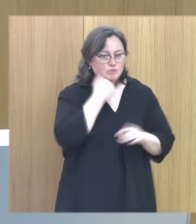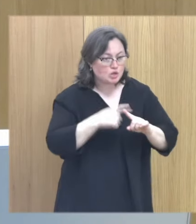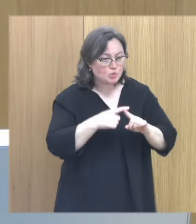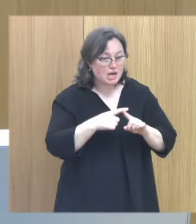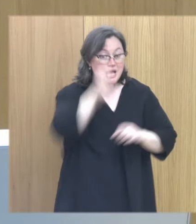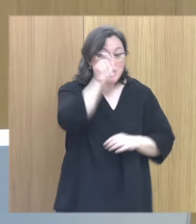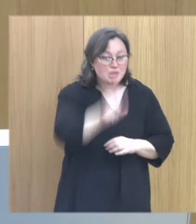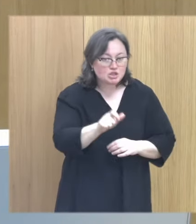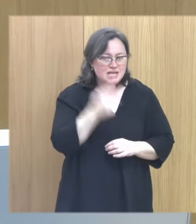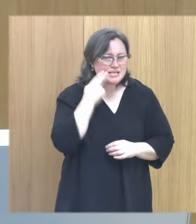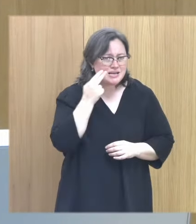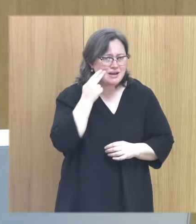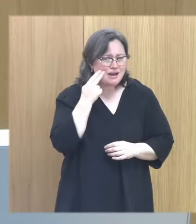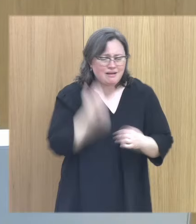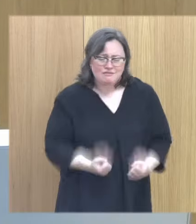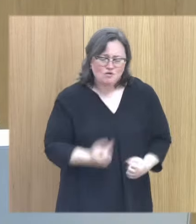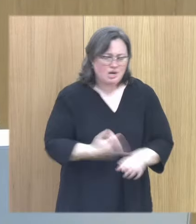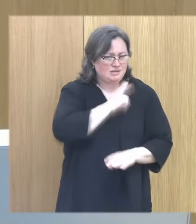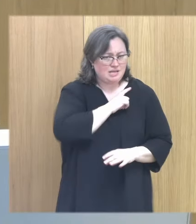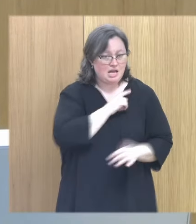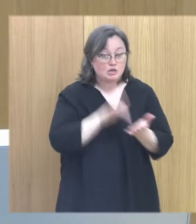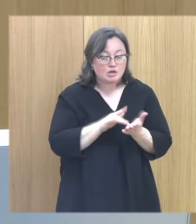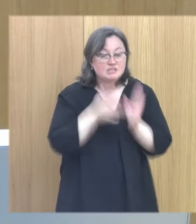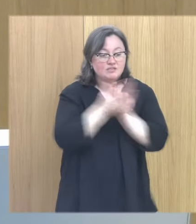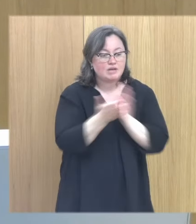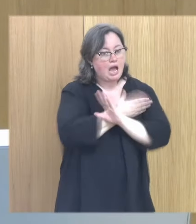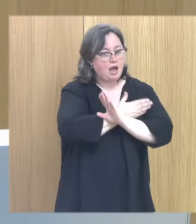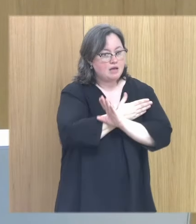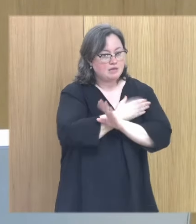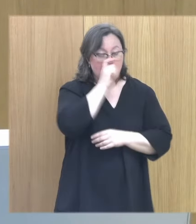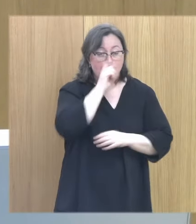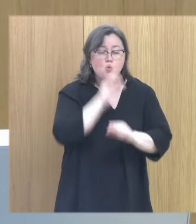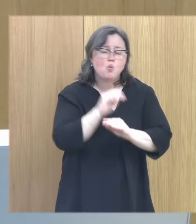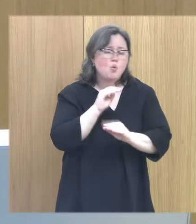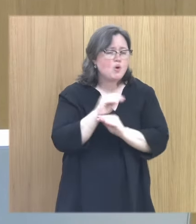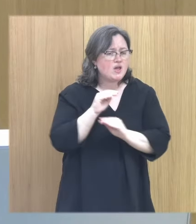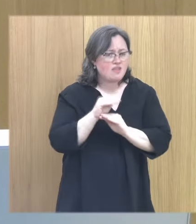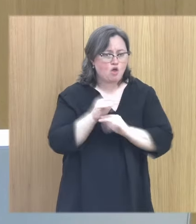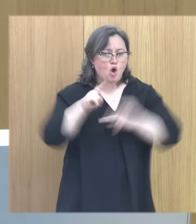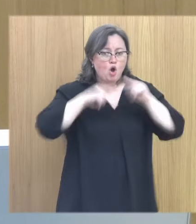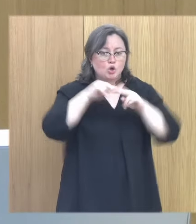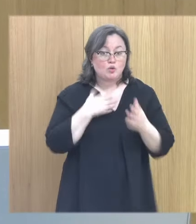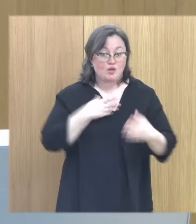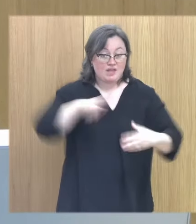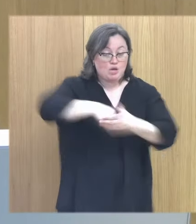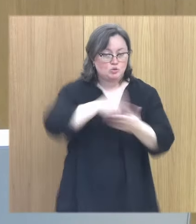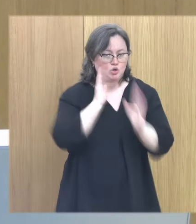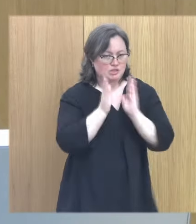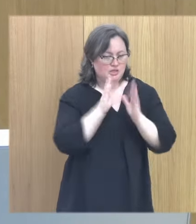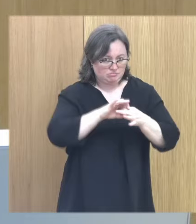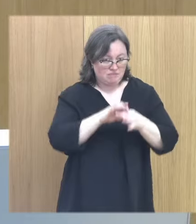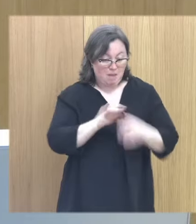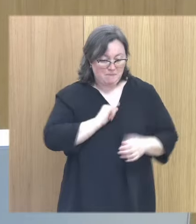trabajas con personas aterrorizadas. Luego, entonces, tienes que tener muchísimo cuidado en la construcción del vínculo psicoterapéutico.